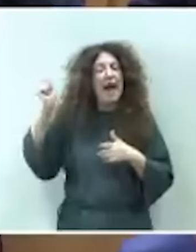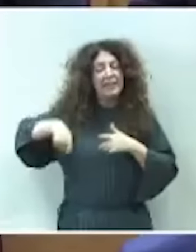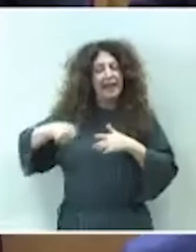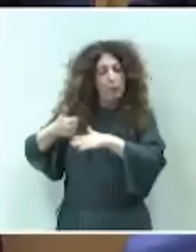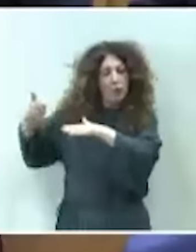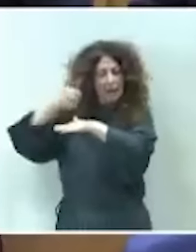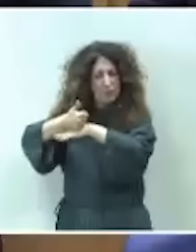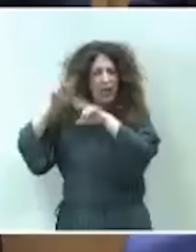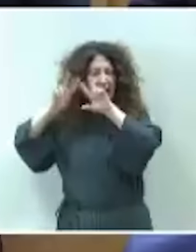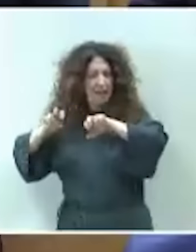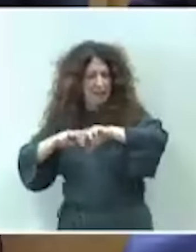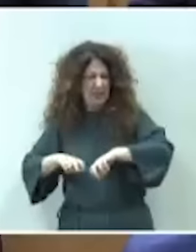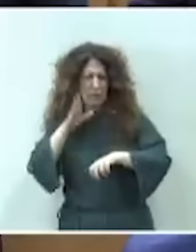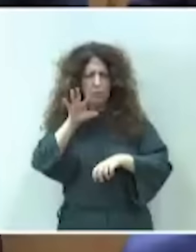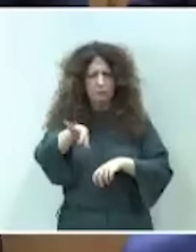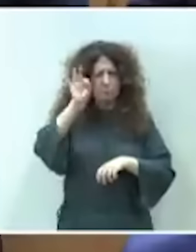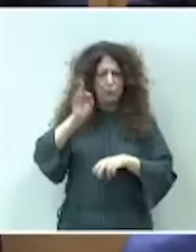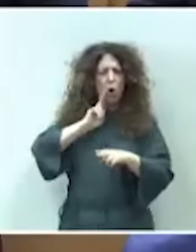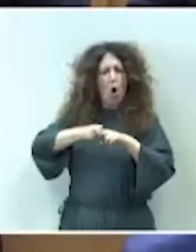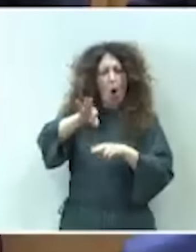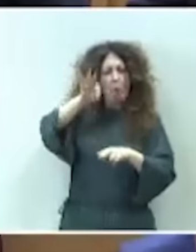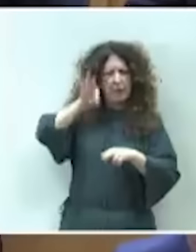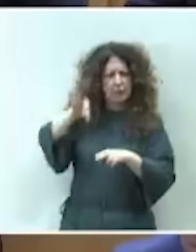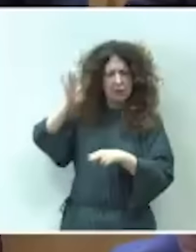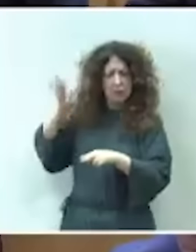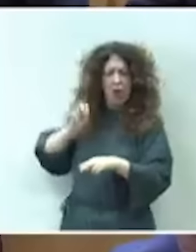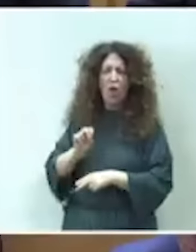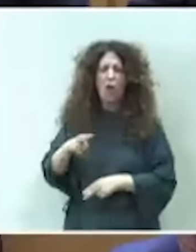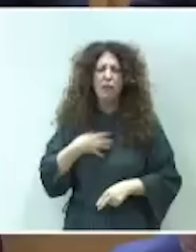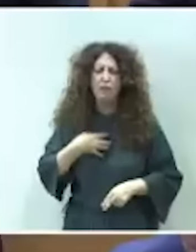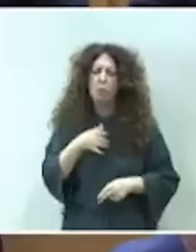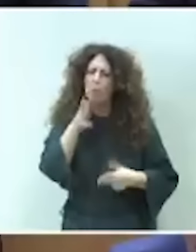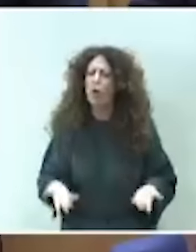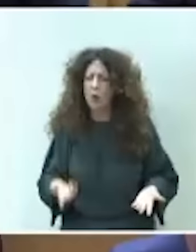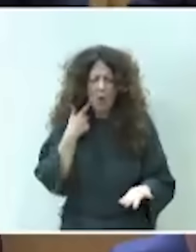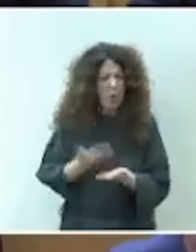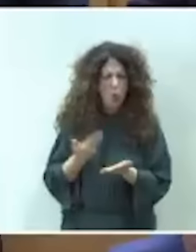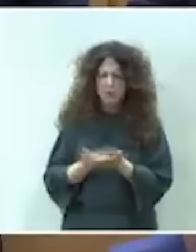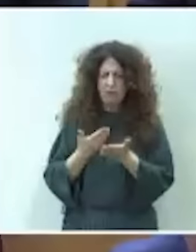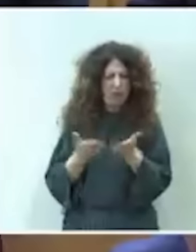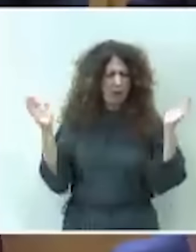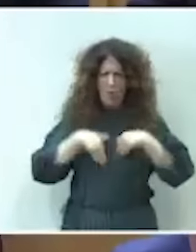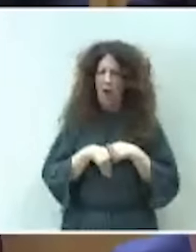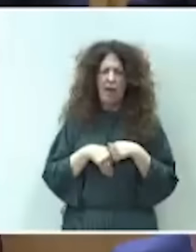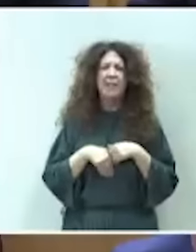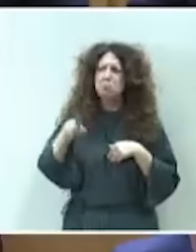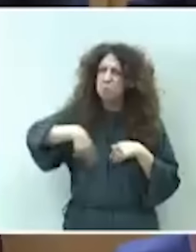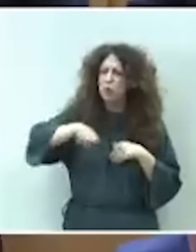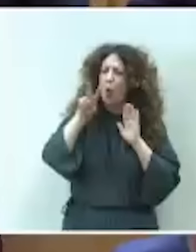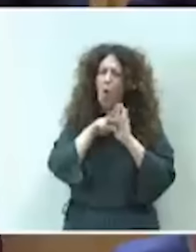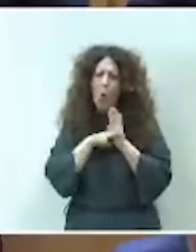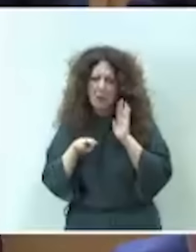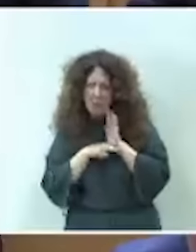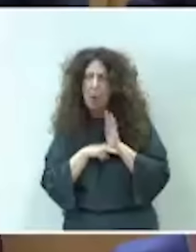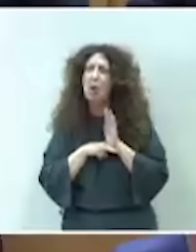esos decretos de nombramiento de Pedro Sánchez a dedo de esos funcionarios, porque no se ha justificado lo suficiente que reúna las condiciones que